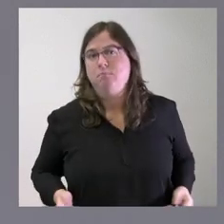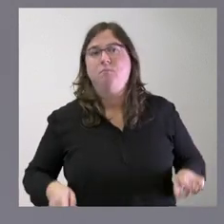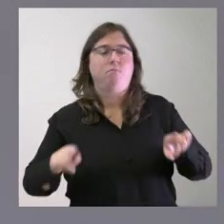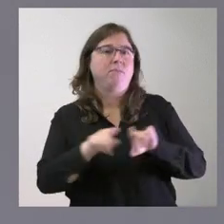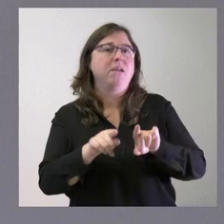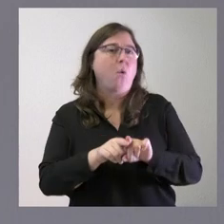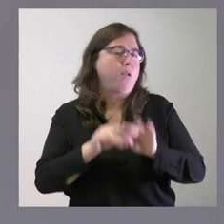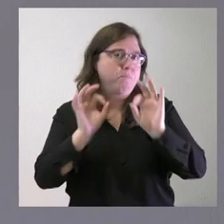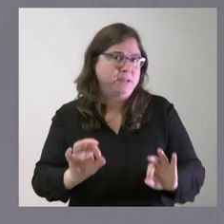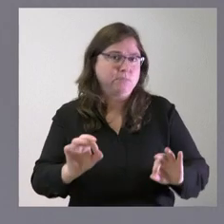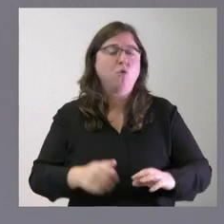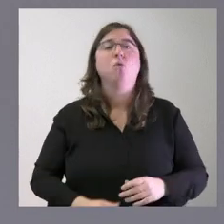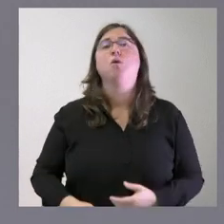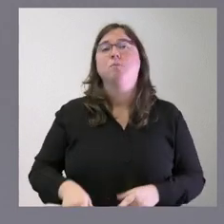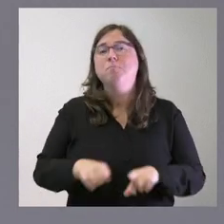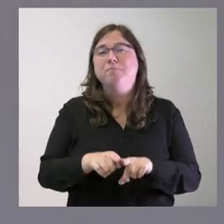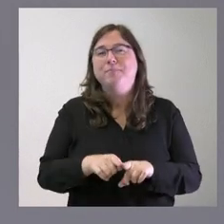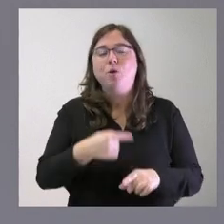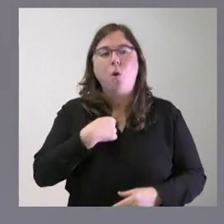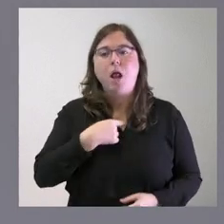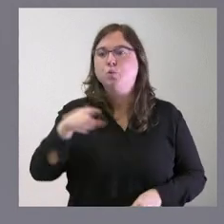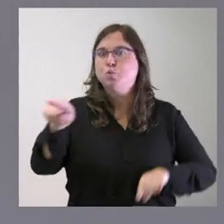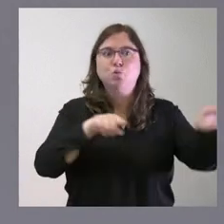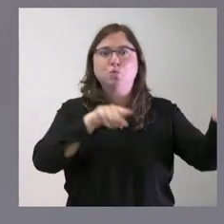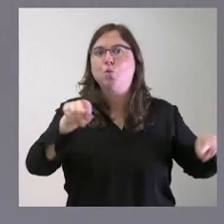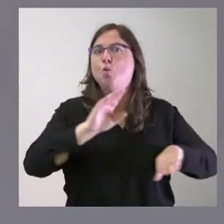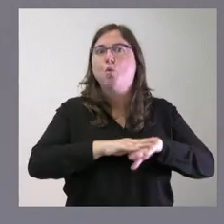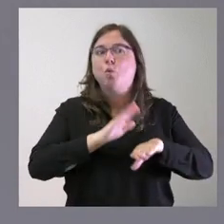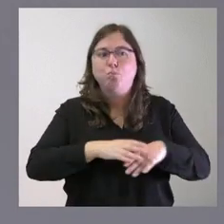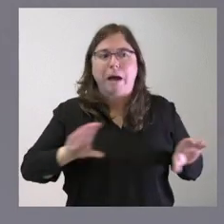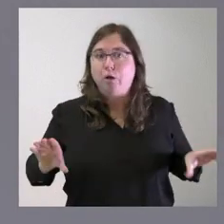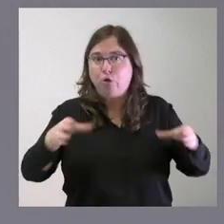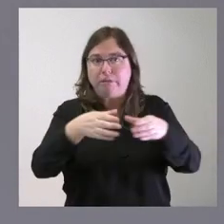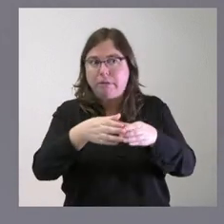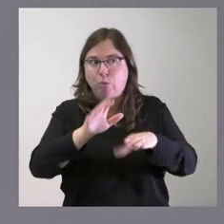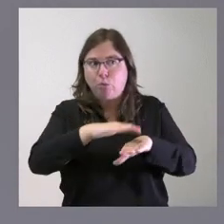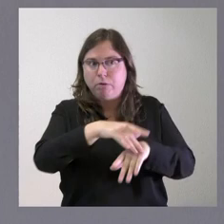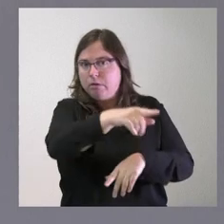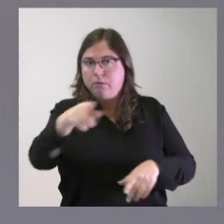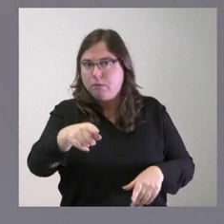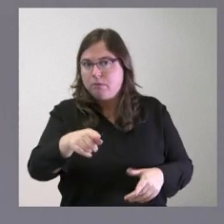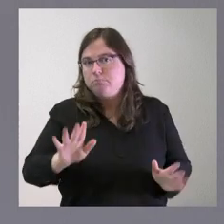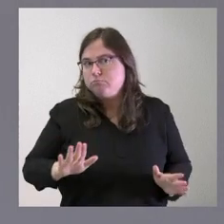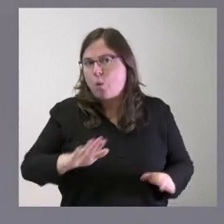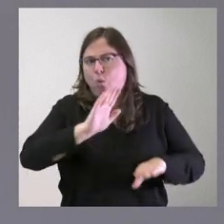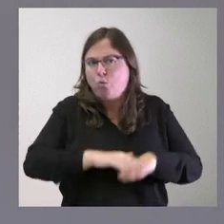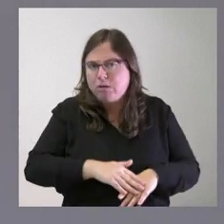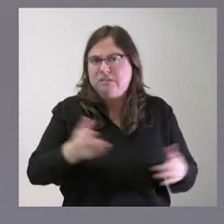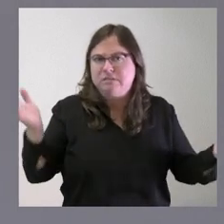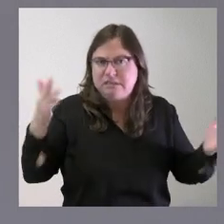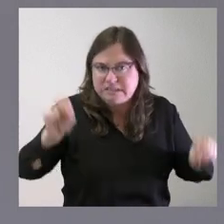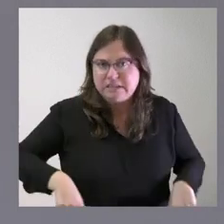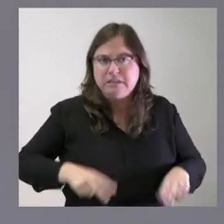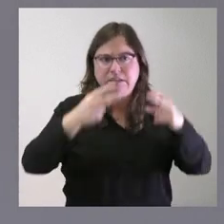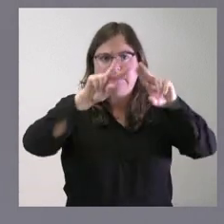mismo no vamos a señalar con el dedo a ningún colectivo como indiciariamente culpable de ningún